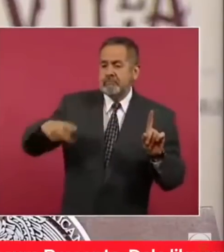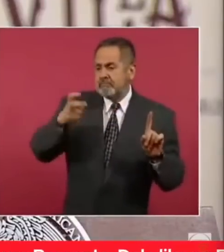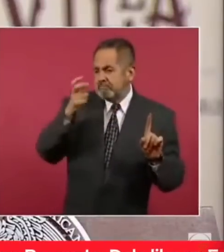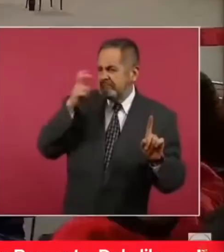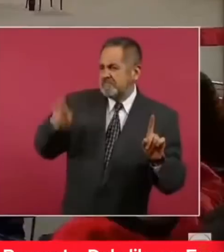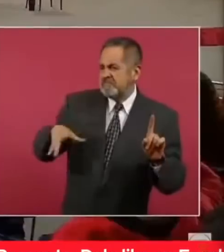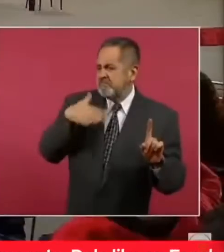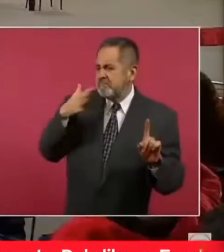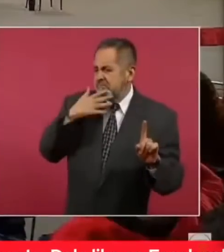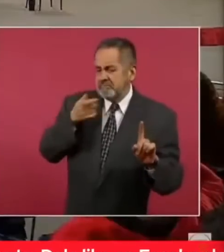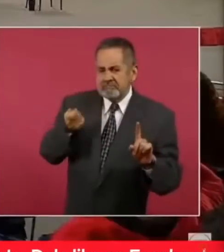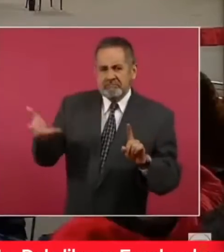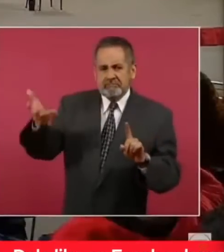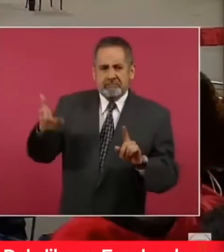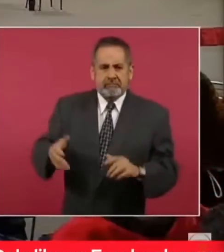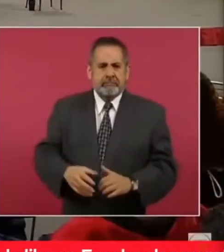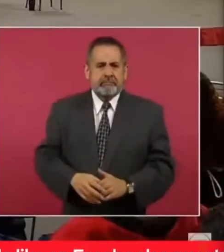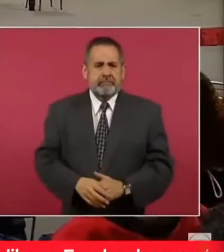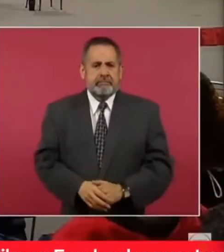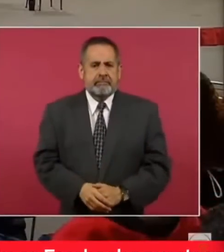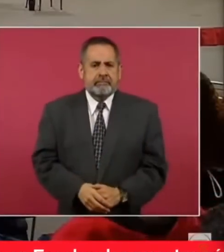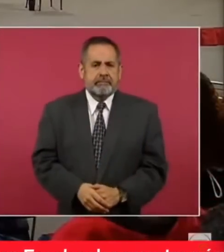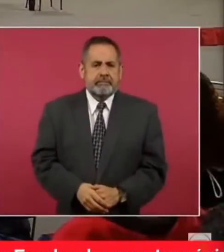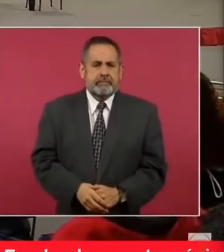delincuentes. Vamos a verlo, por favor.